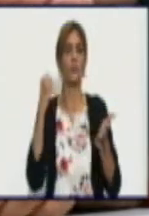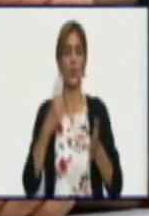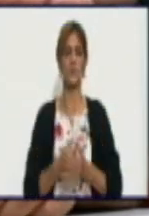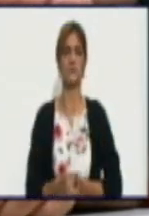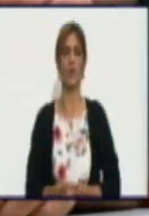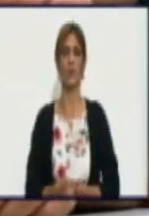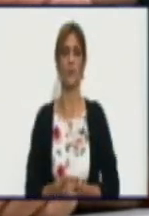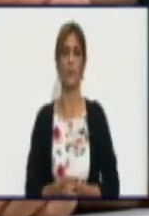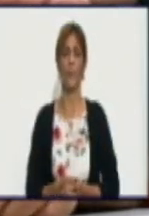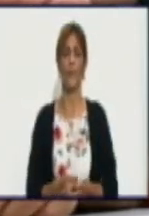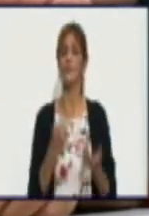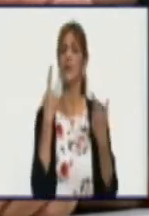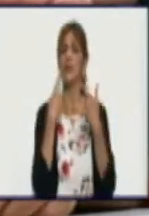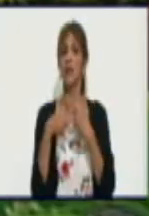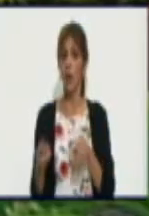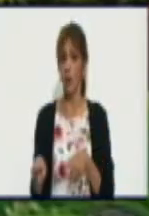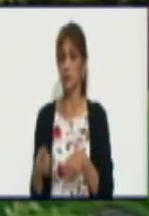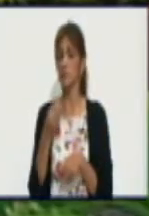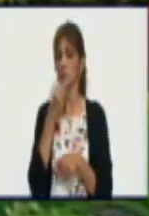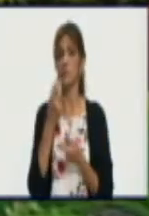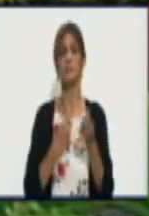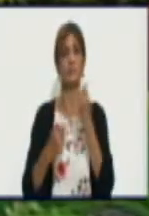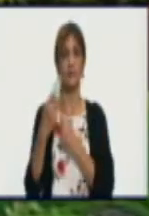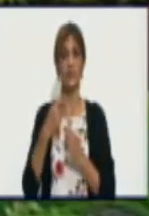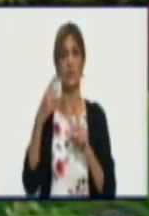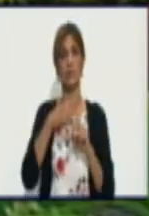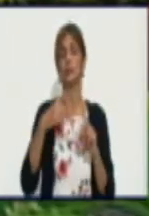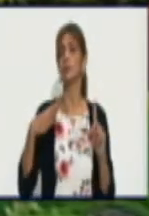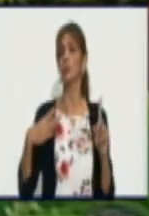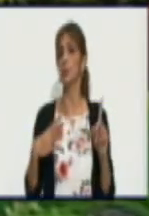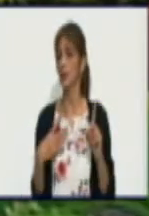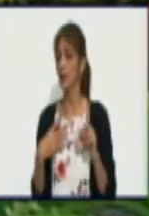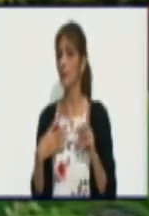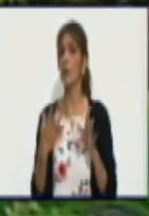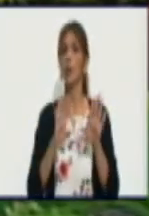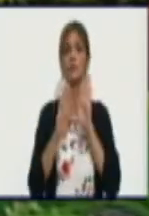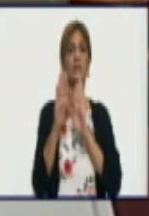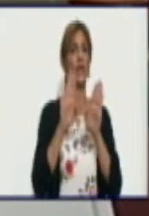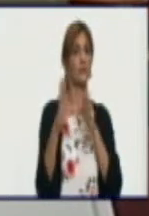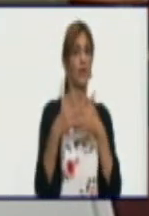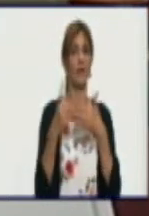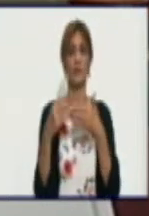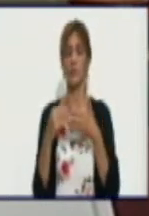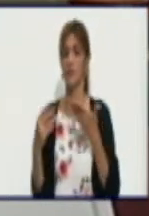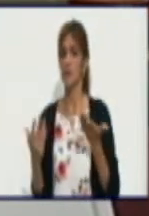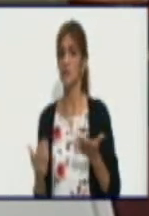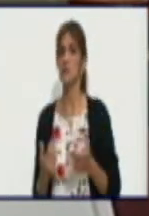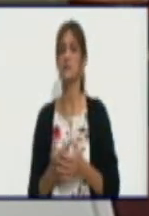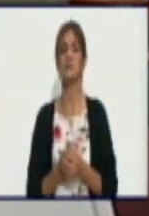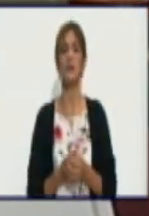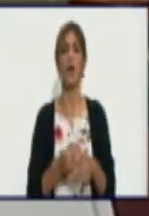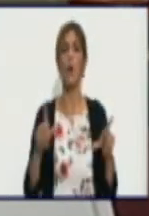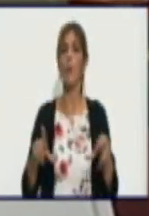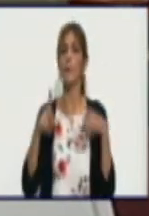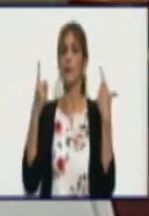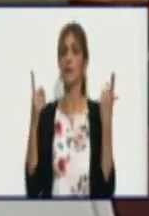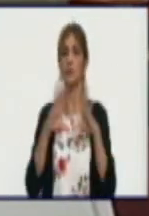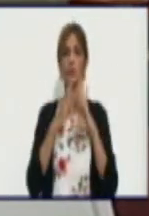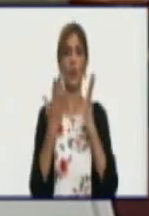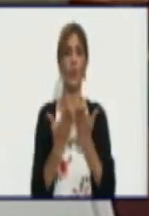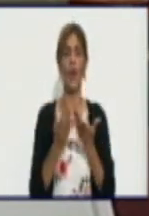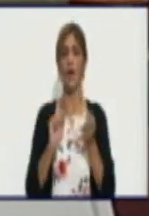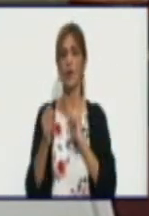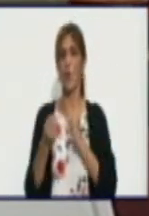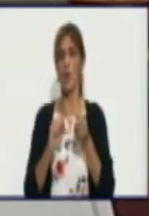destino es las entidades del turismo, cadenas de tiendas, mercados en MLC, en la zona especial del Mariel, cumpliendo las regulaciones sanitarias.